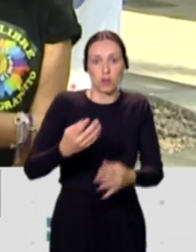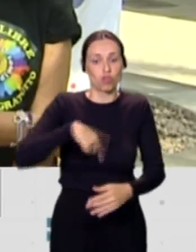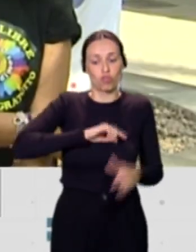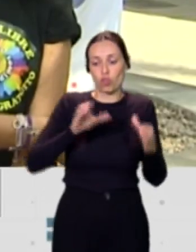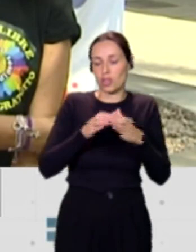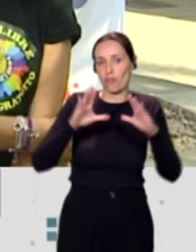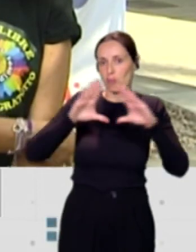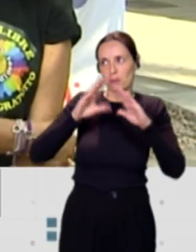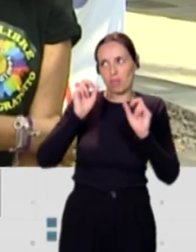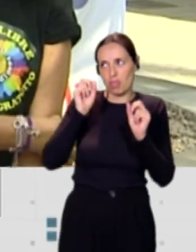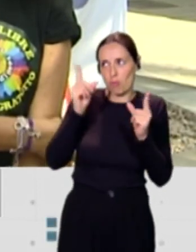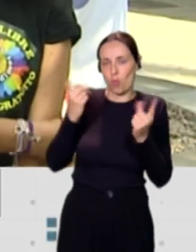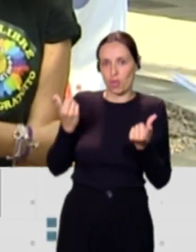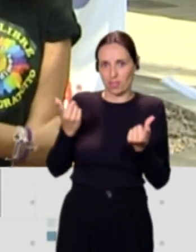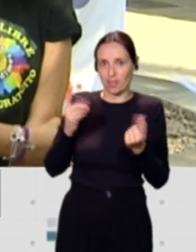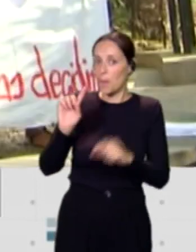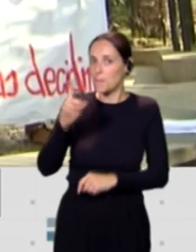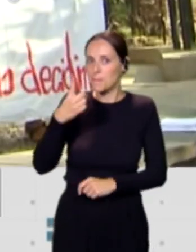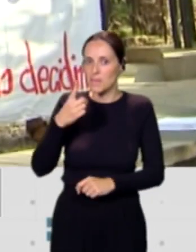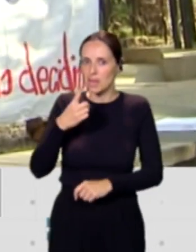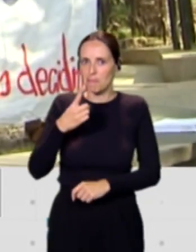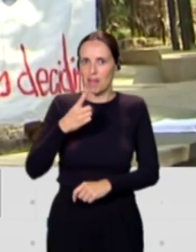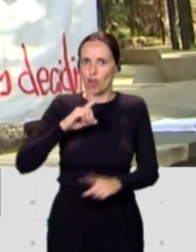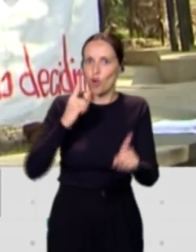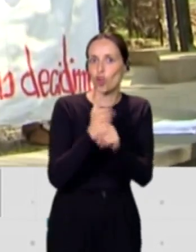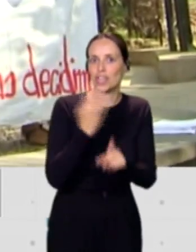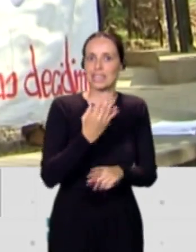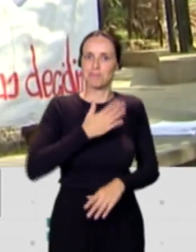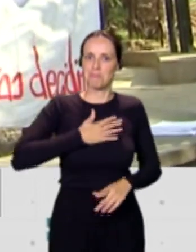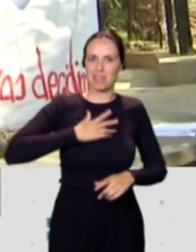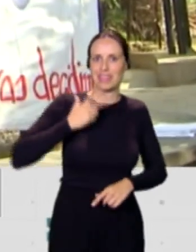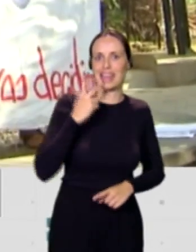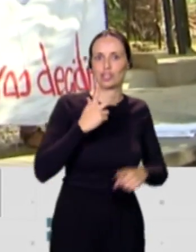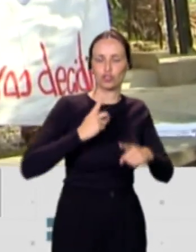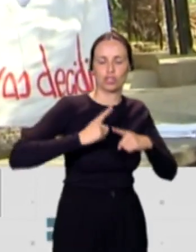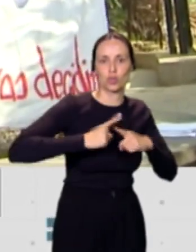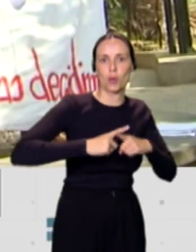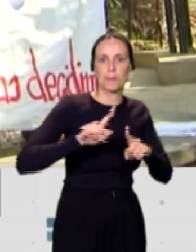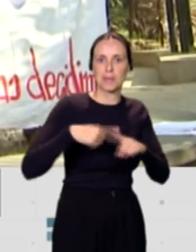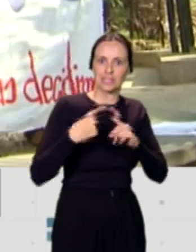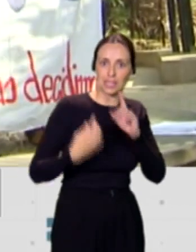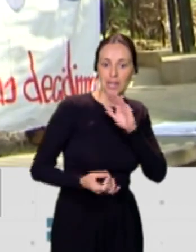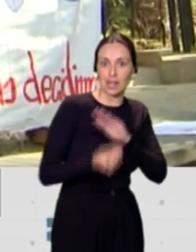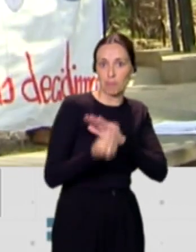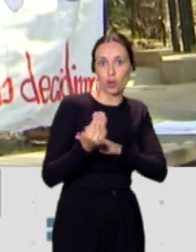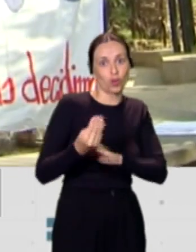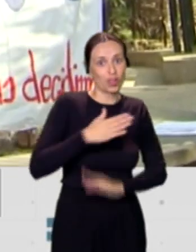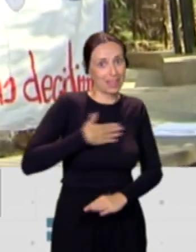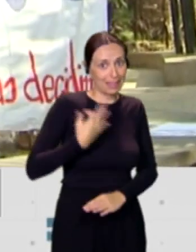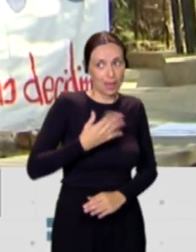y vemos cómo lo primero que tocan son nuestros derechos sexuales y reproductivos. Lo primero que se quieren hacer es con el control de nuestros